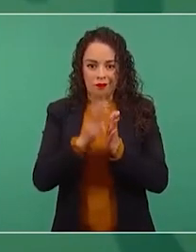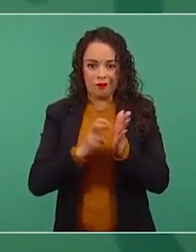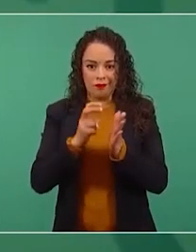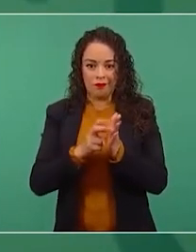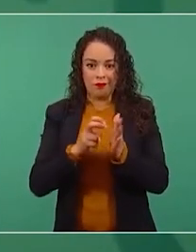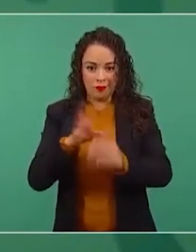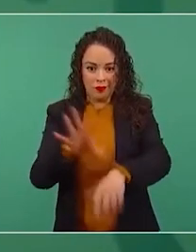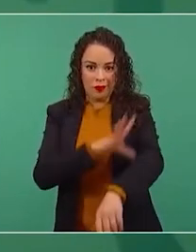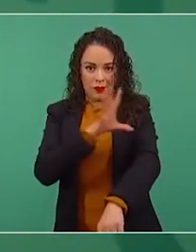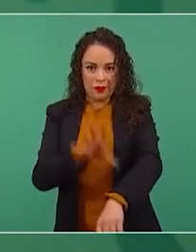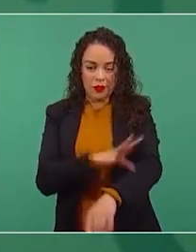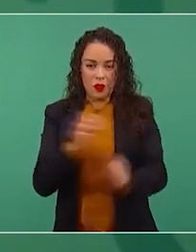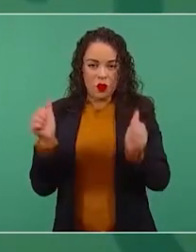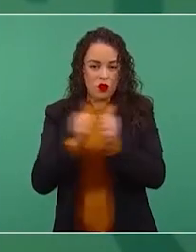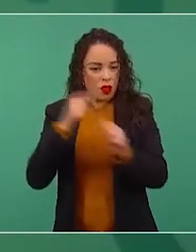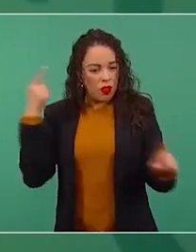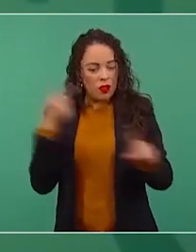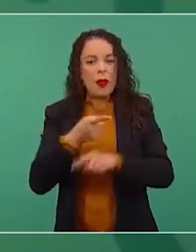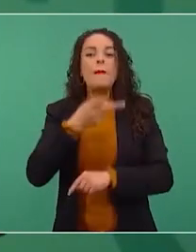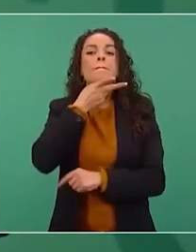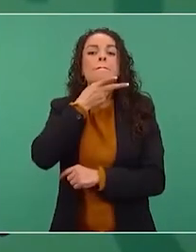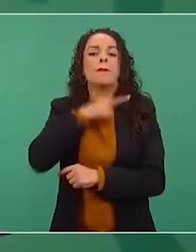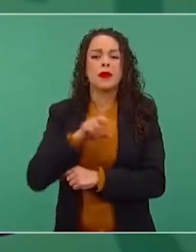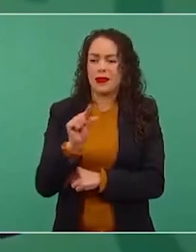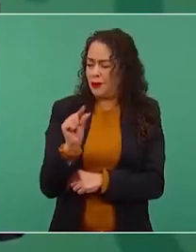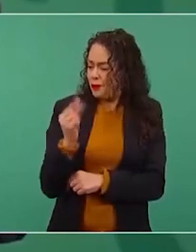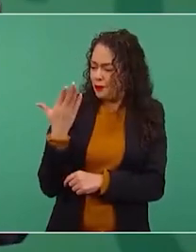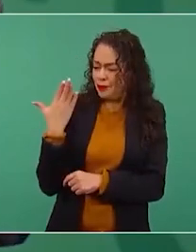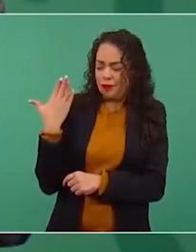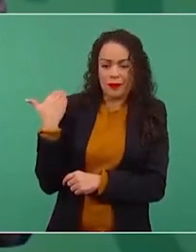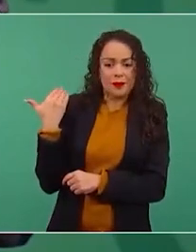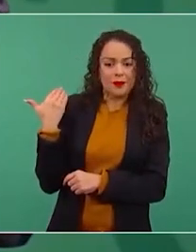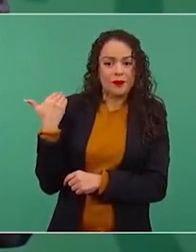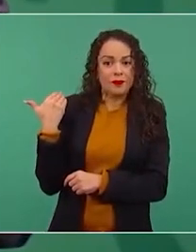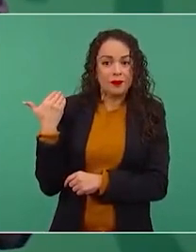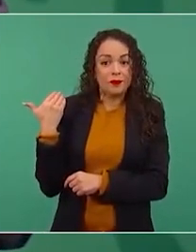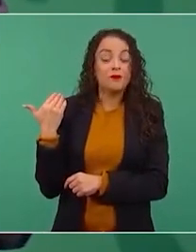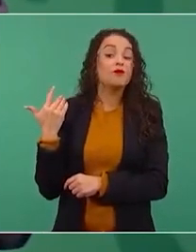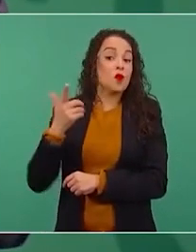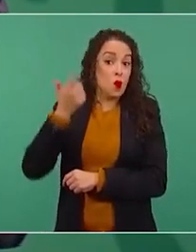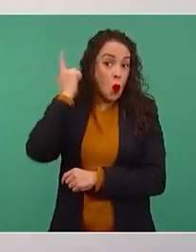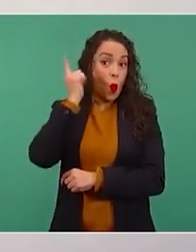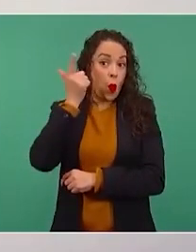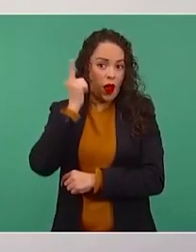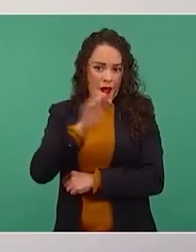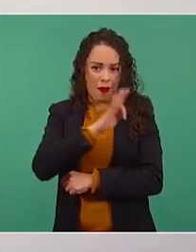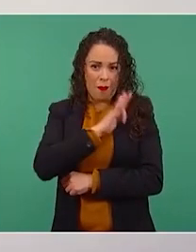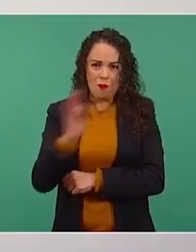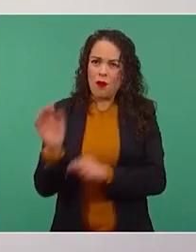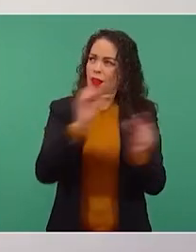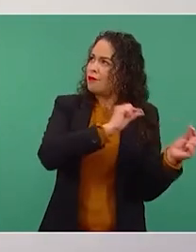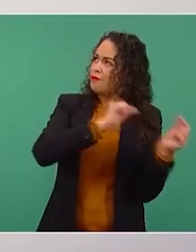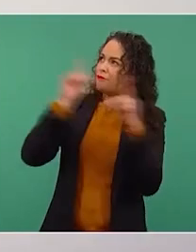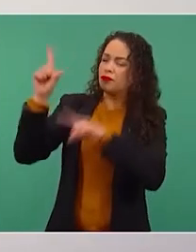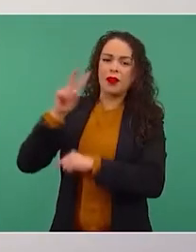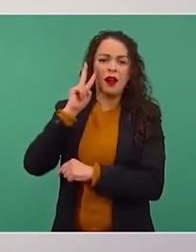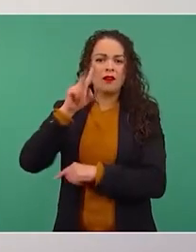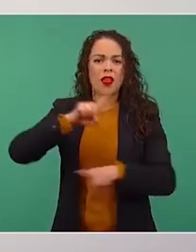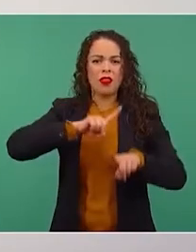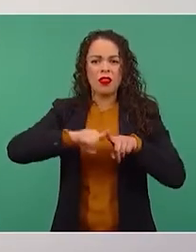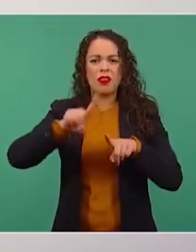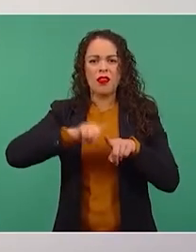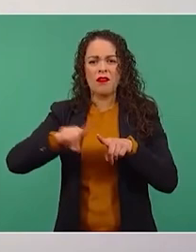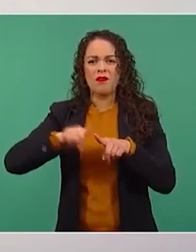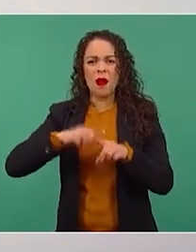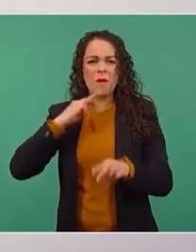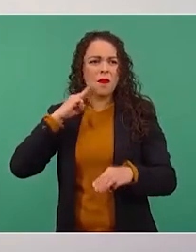poco, si hasta me gustaría que se volvieran a pasar los mensajes de